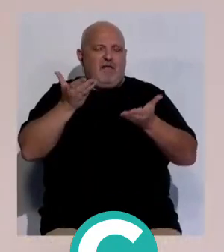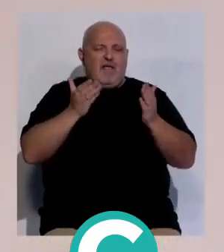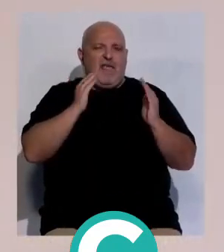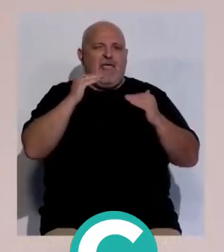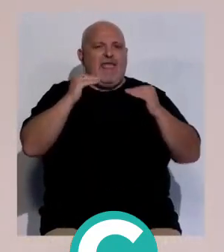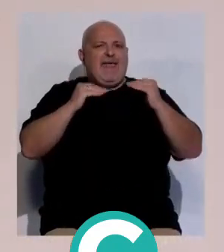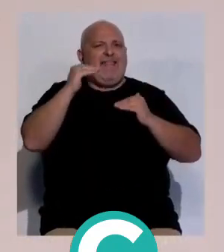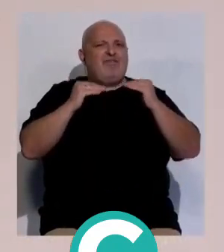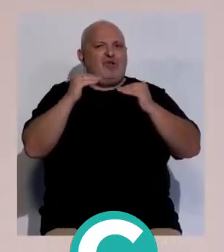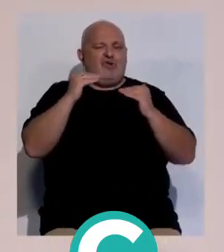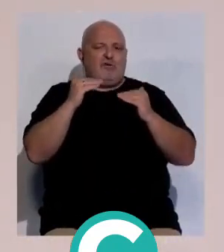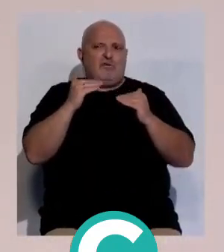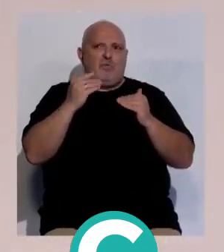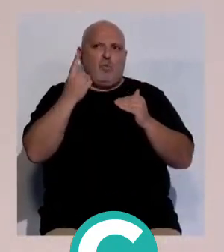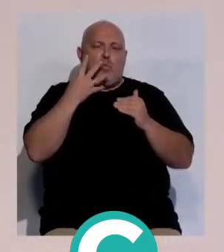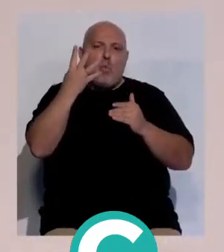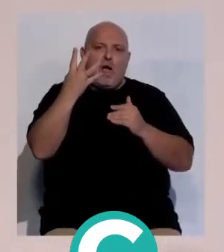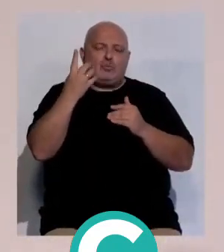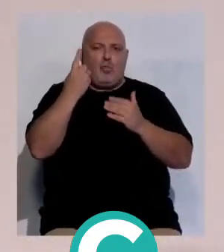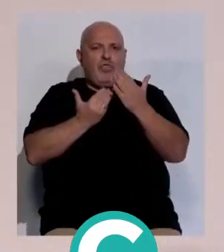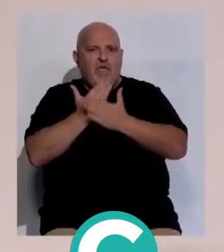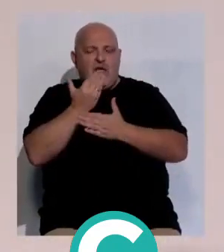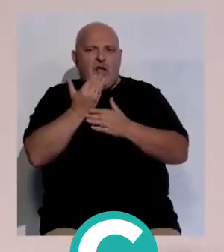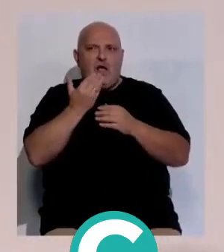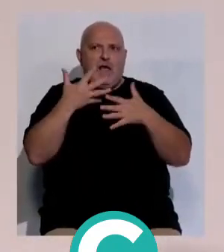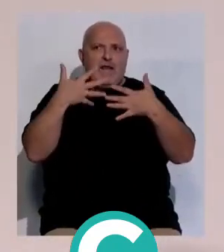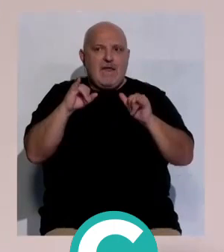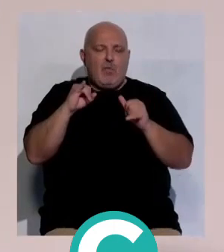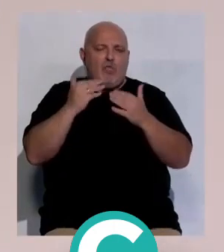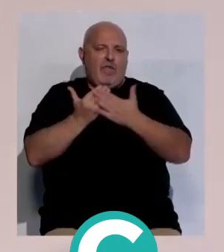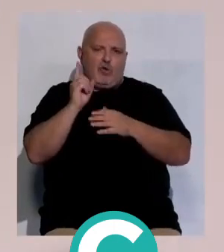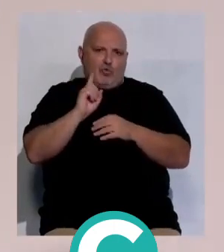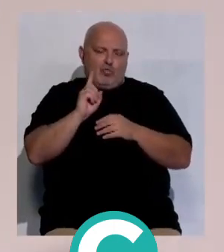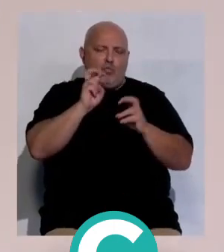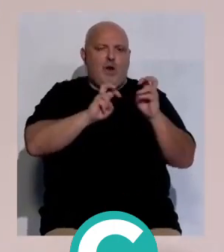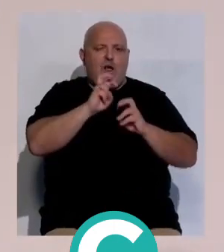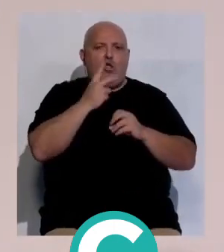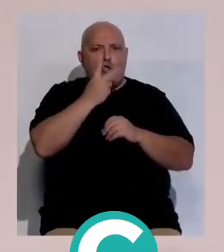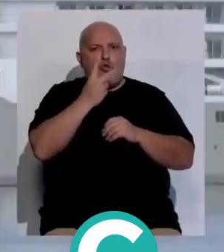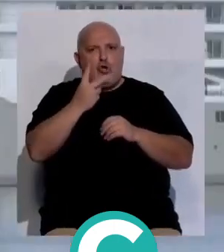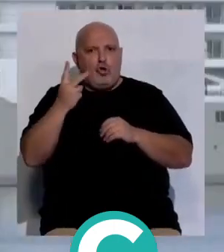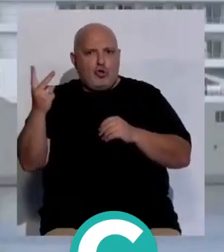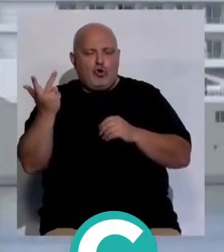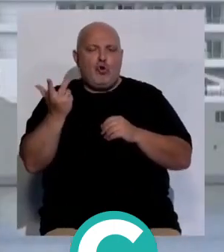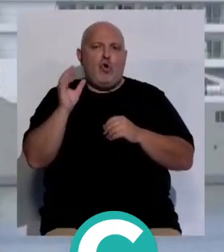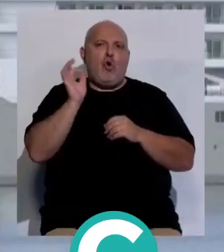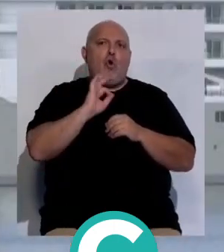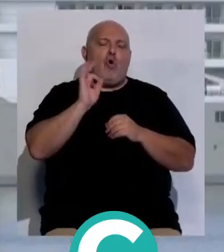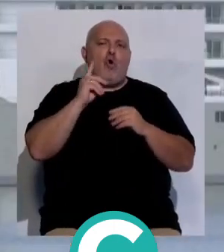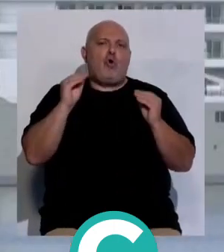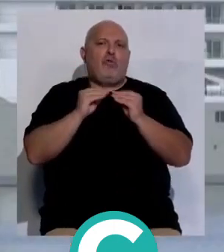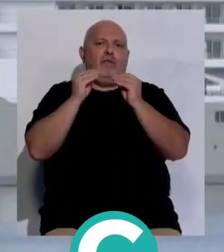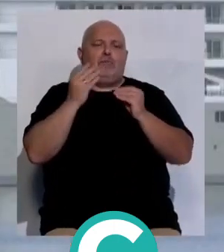equilibrar, a intentar tener en vez de cuatro un día y ninguno otro día, pues intentar tener dos y dos. Si vamos a